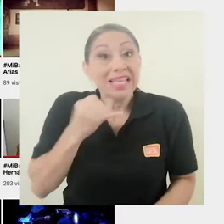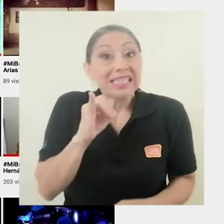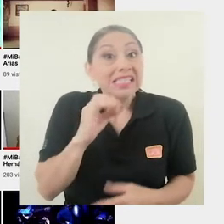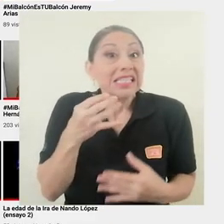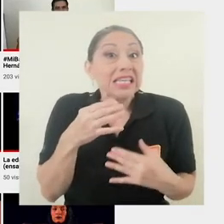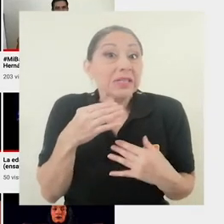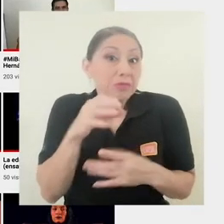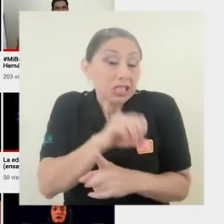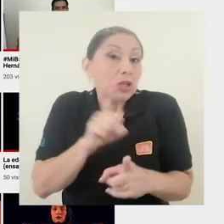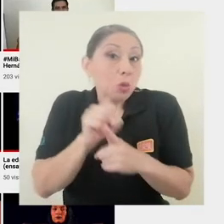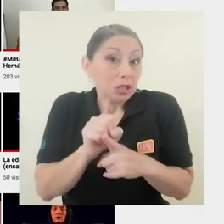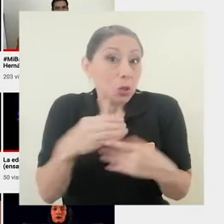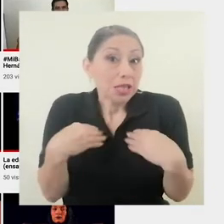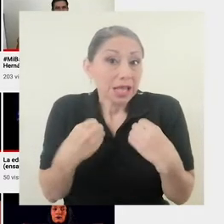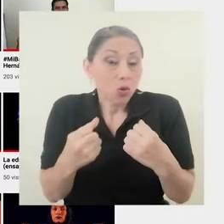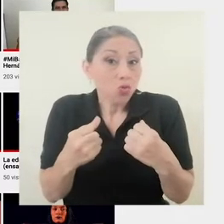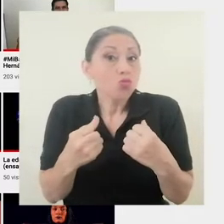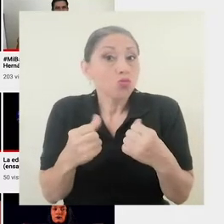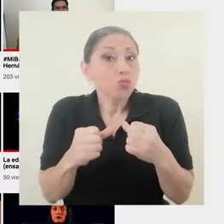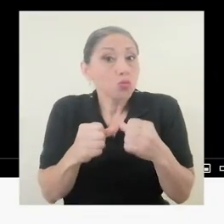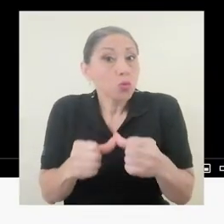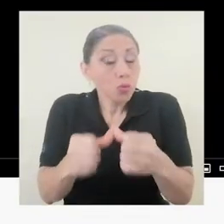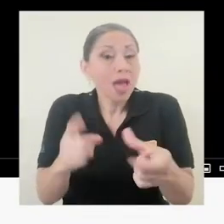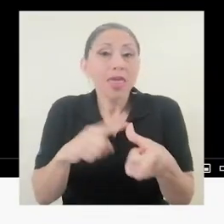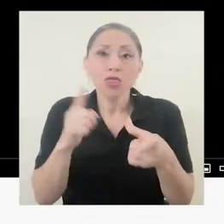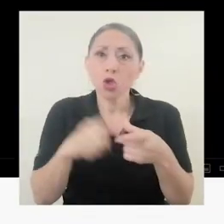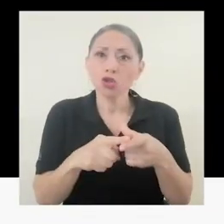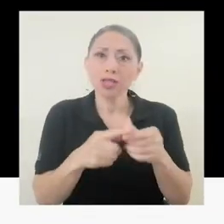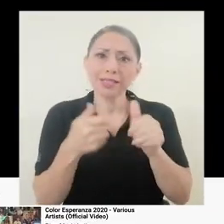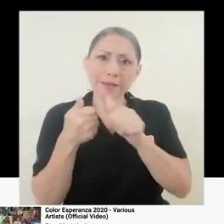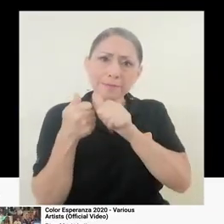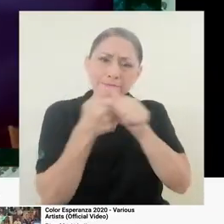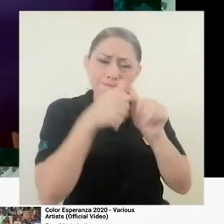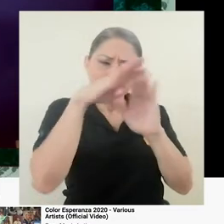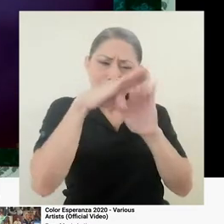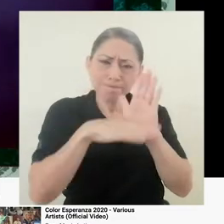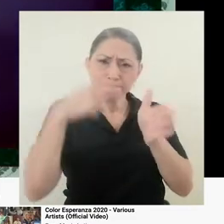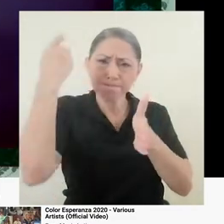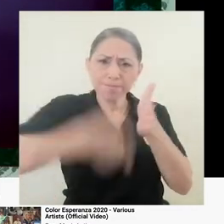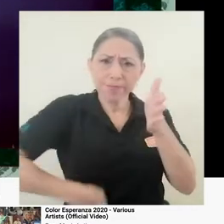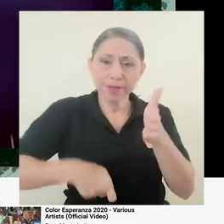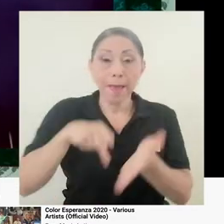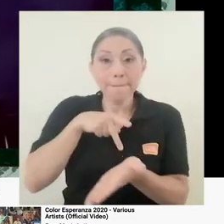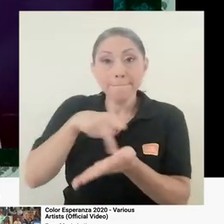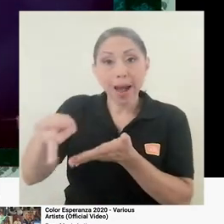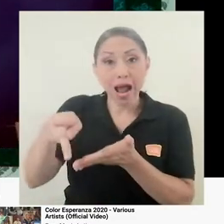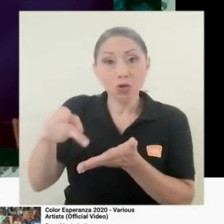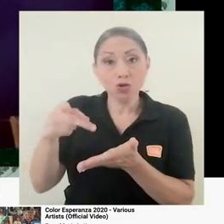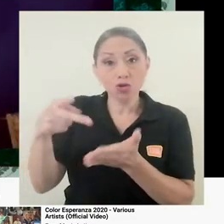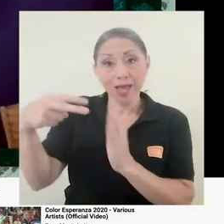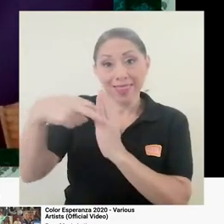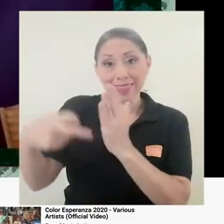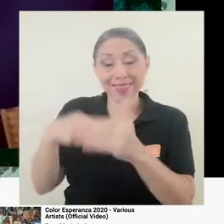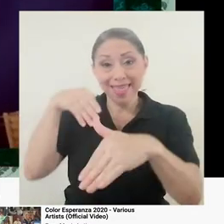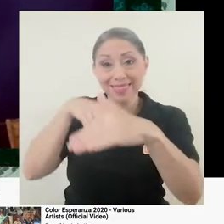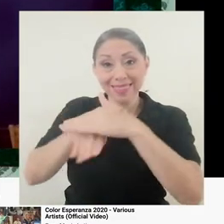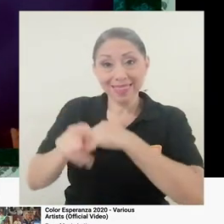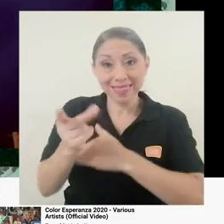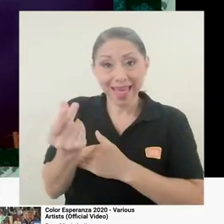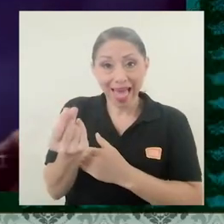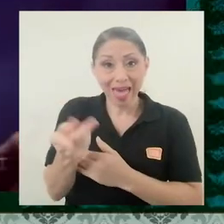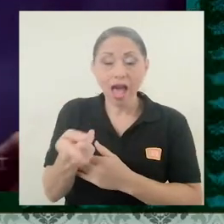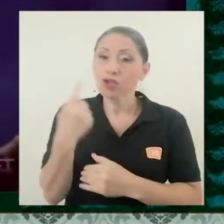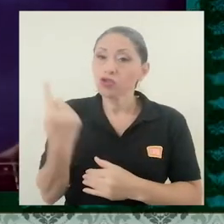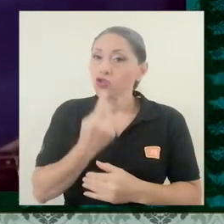sanitario lo permite, se seguirían estrictos protocolos. Los pagos de entradas se realizarían únicamente en